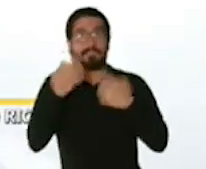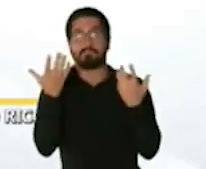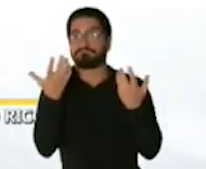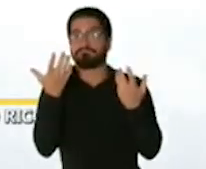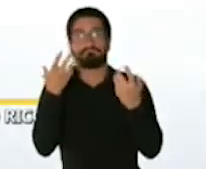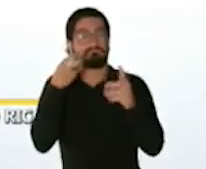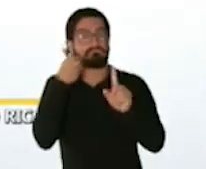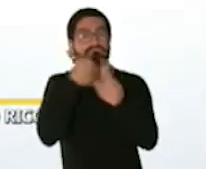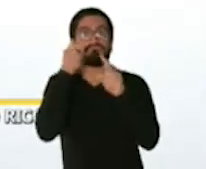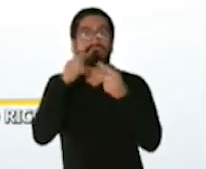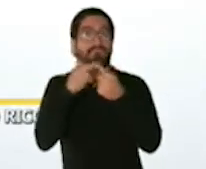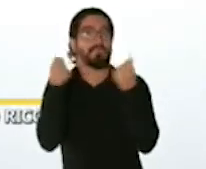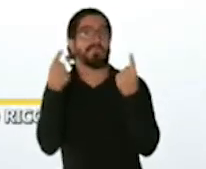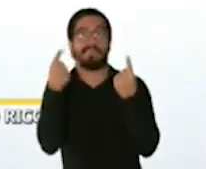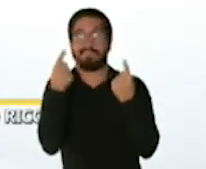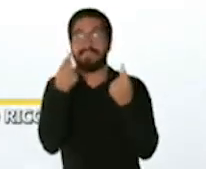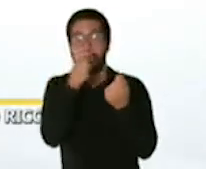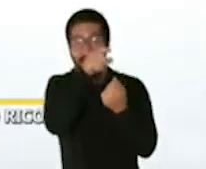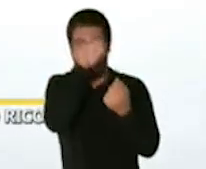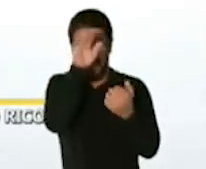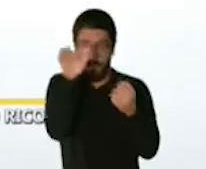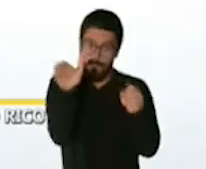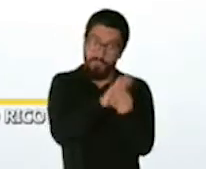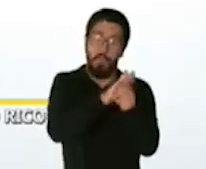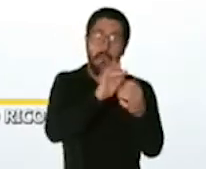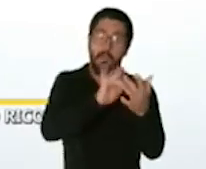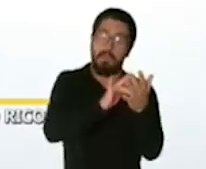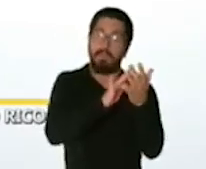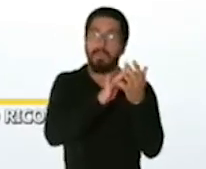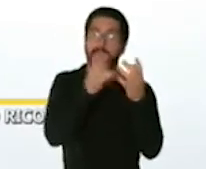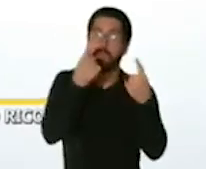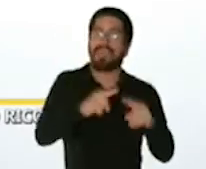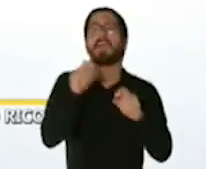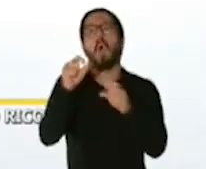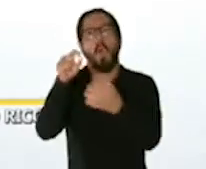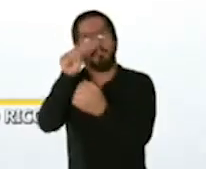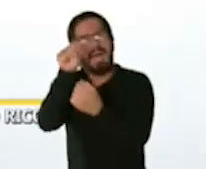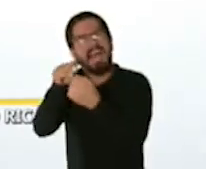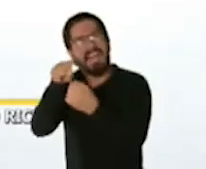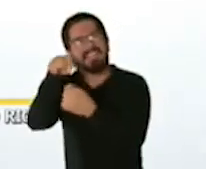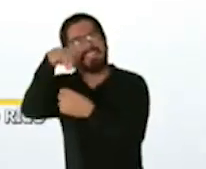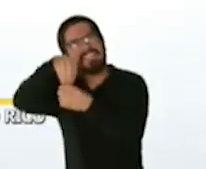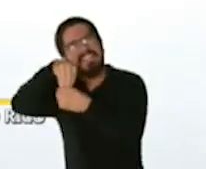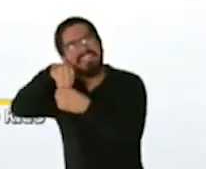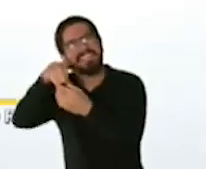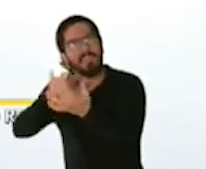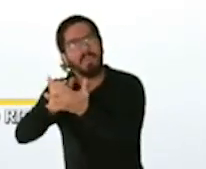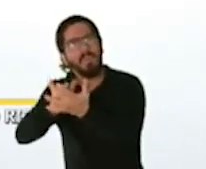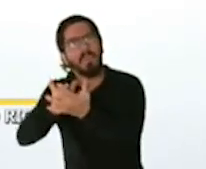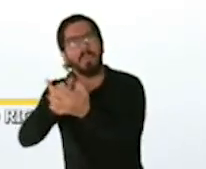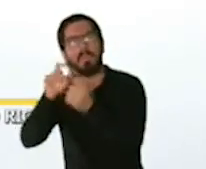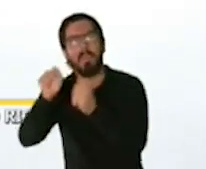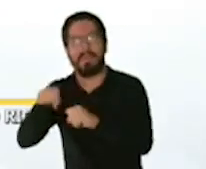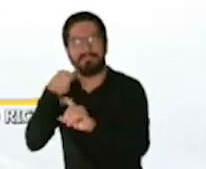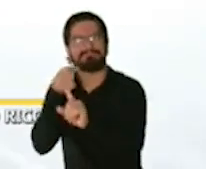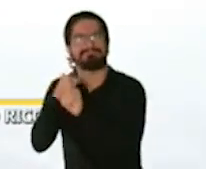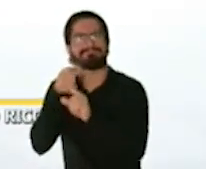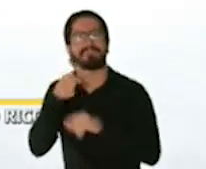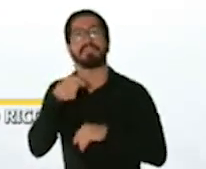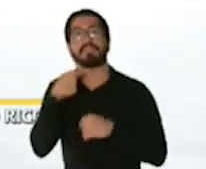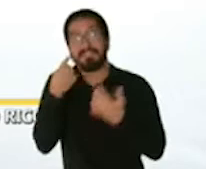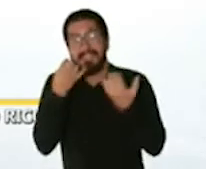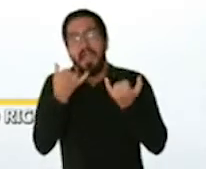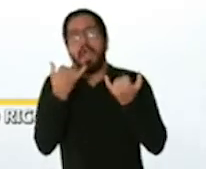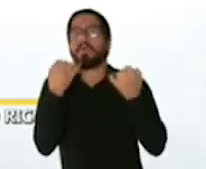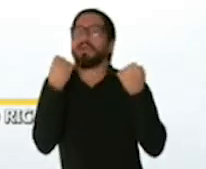componente específico del medicamento y como en este proceso se va a vacunar tanta y tanta gente pues ciertamente van a haber